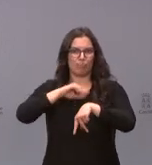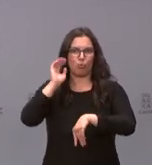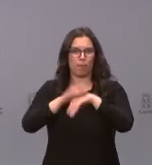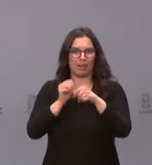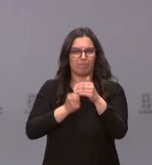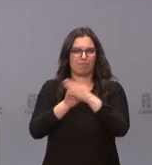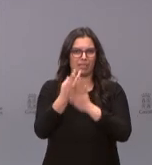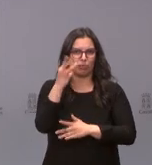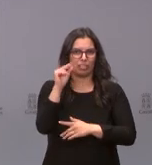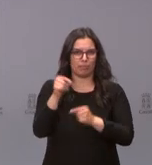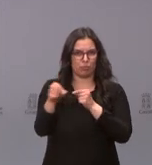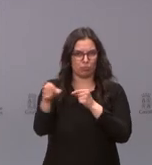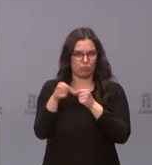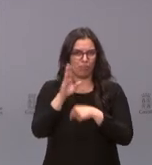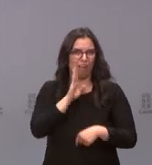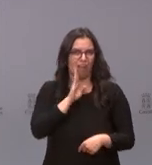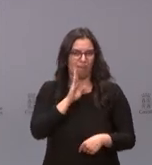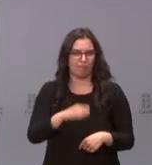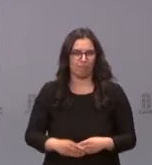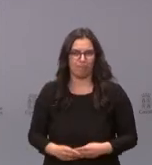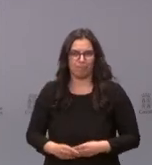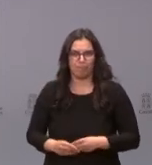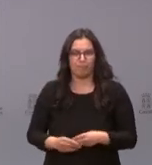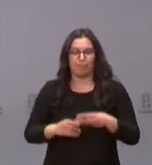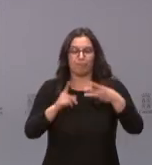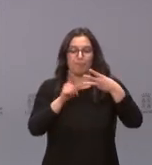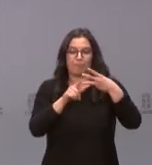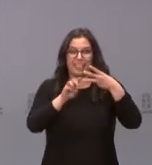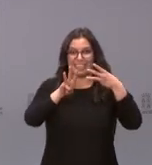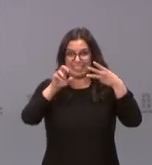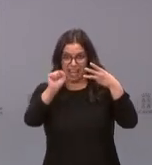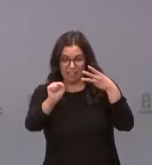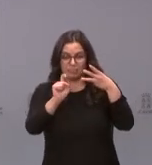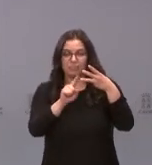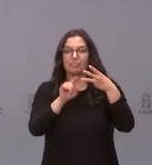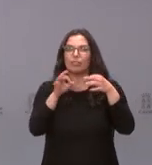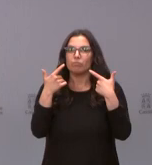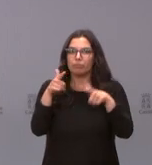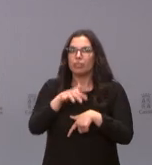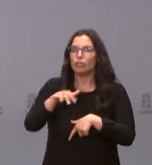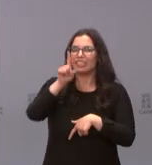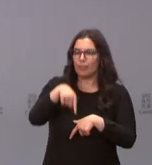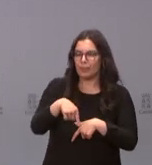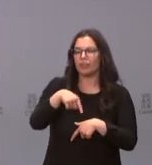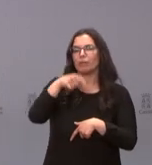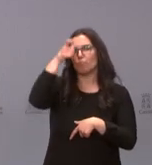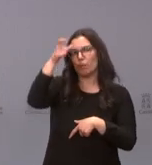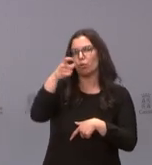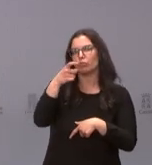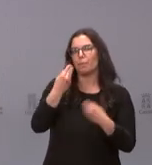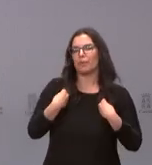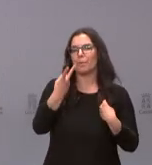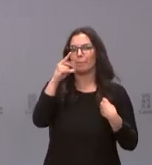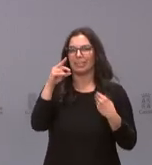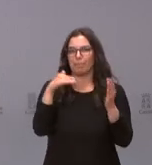esos 30 minutos de intervención máximo. Los parques tipo 3A son parques ubicados también en municipios de menos de 20.000, donde